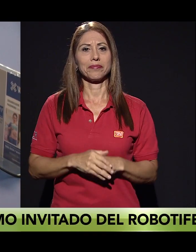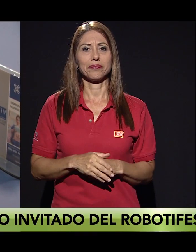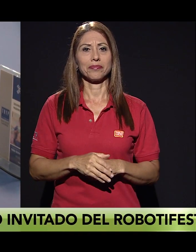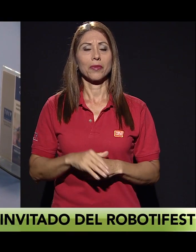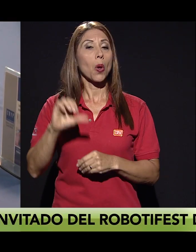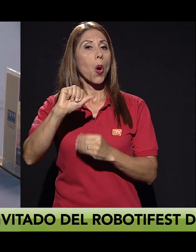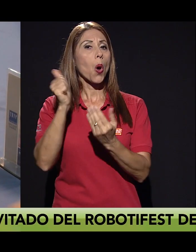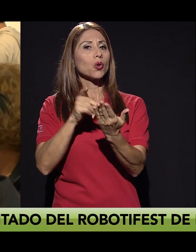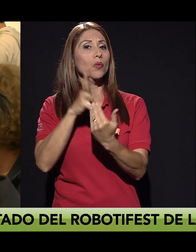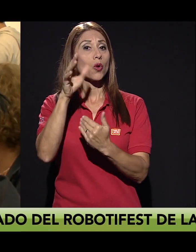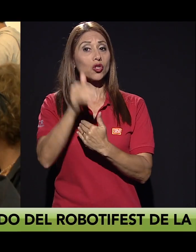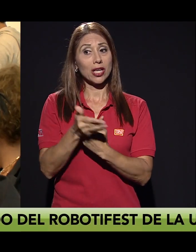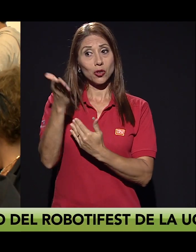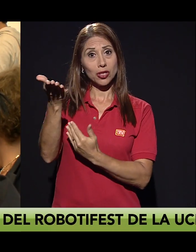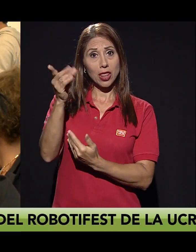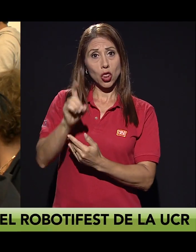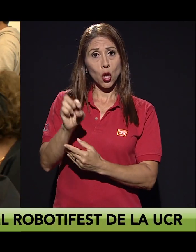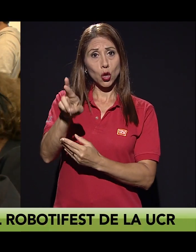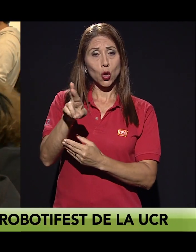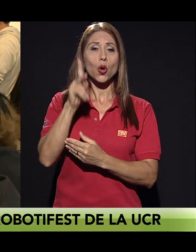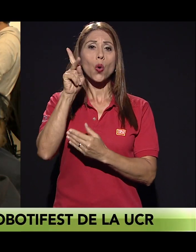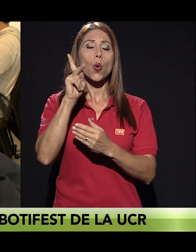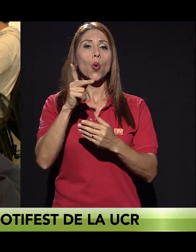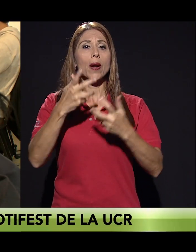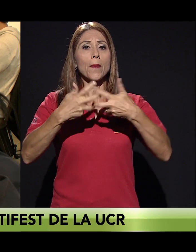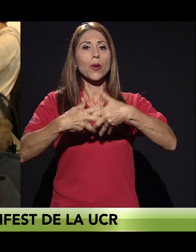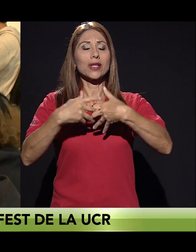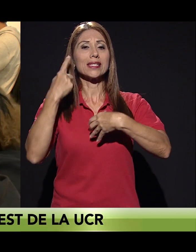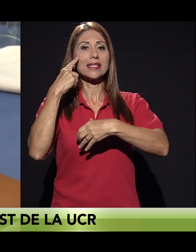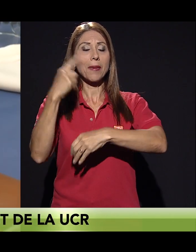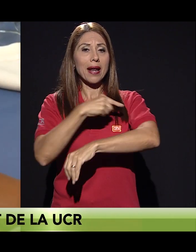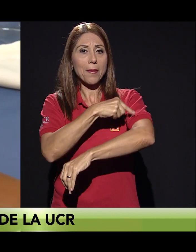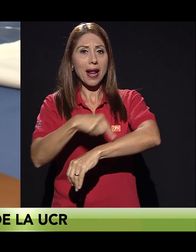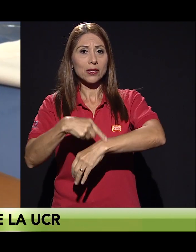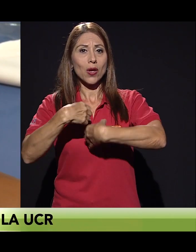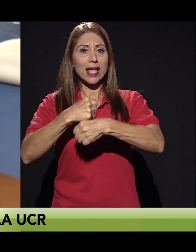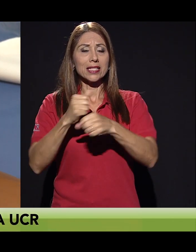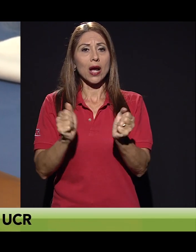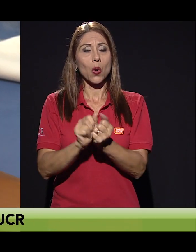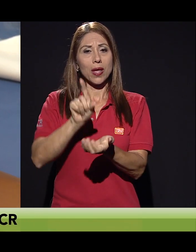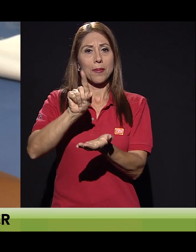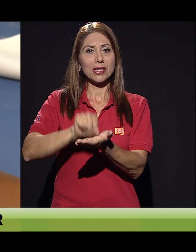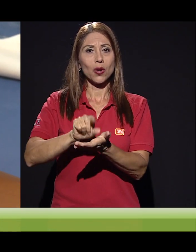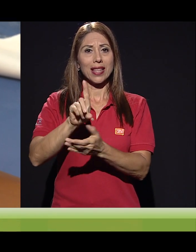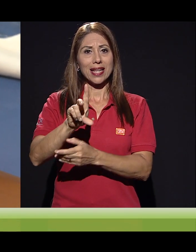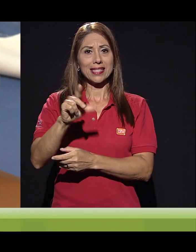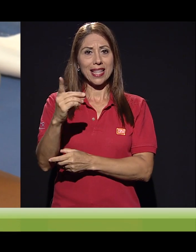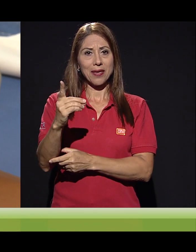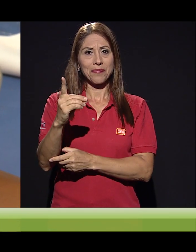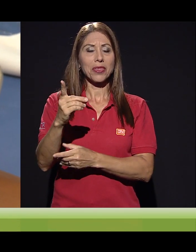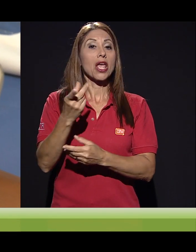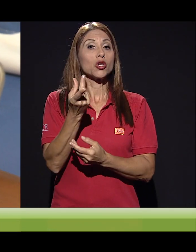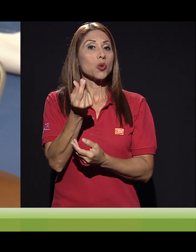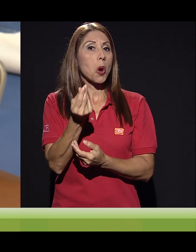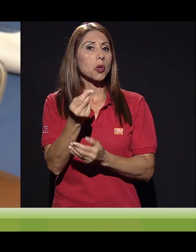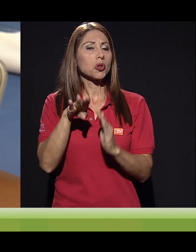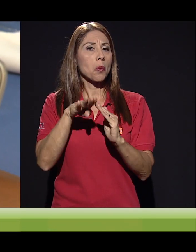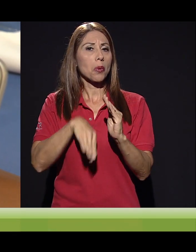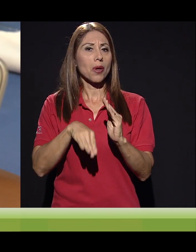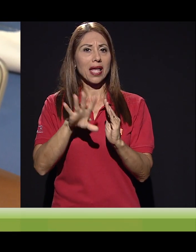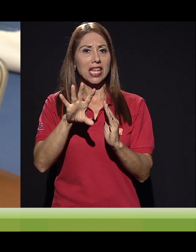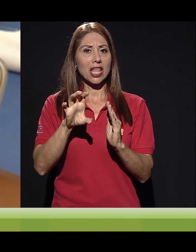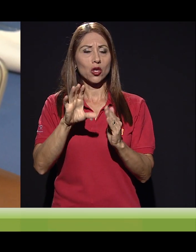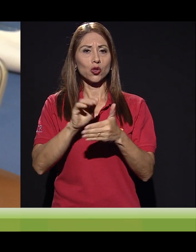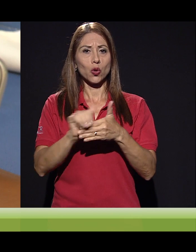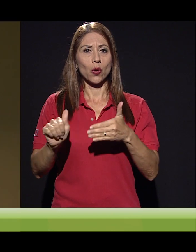ser accesibles para todas las personas. Otro de los proyectos de Romer es una prótesis para el brazo hecha con una impresora